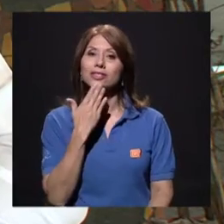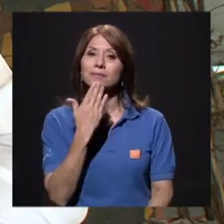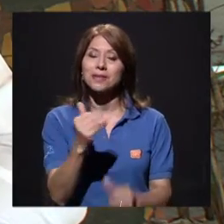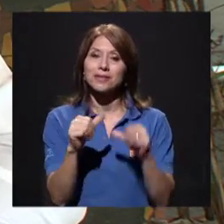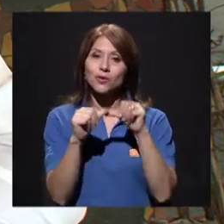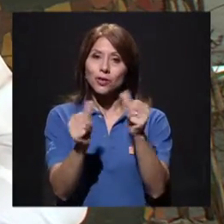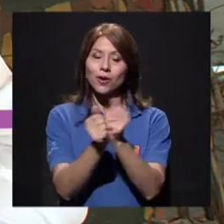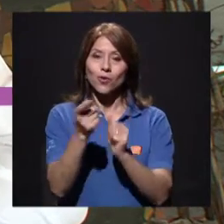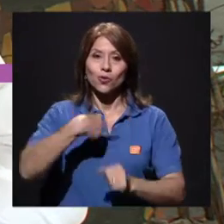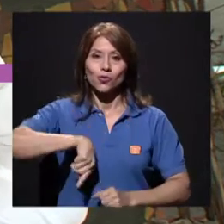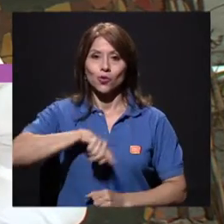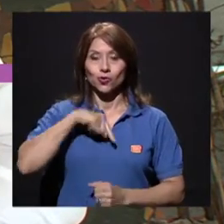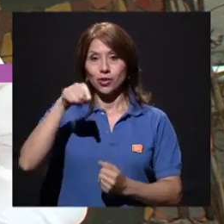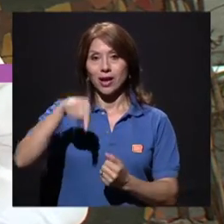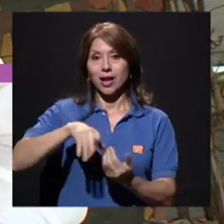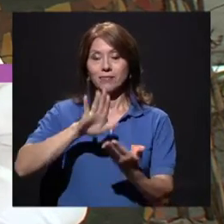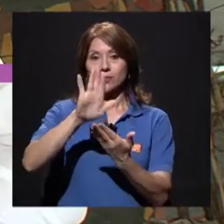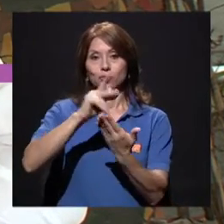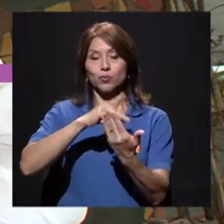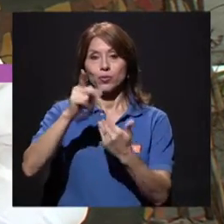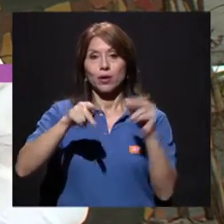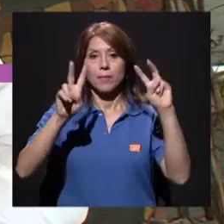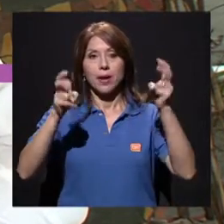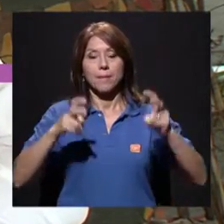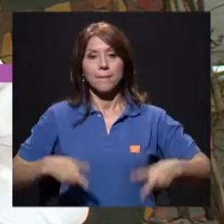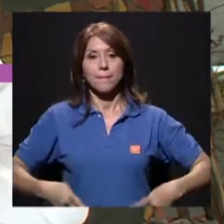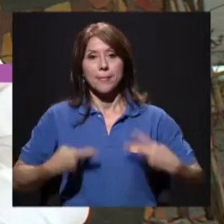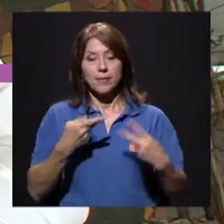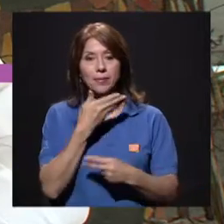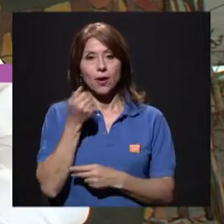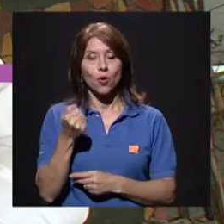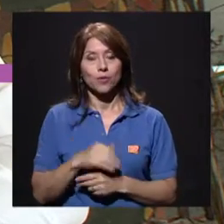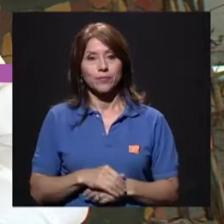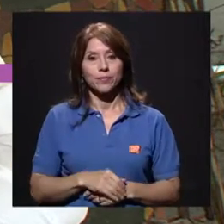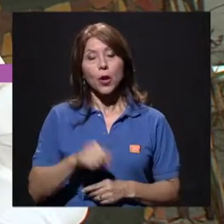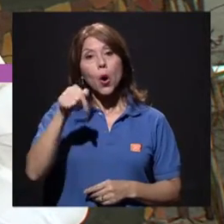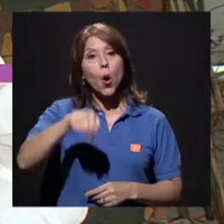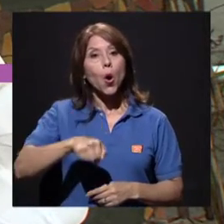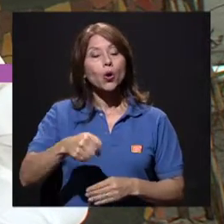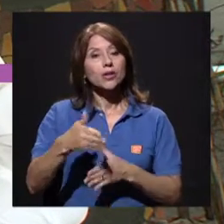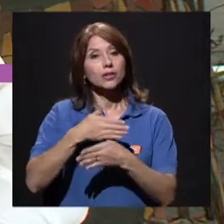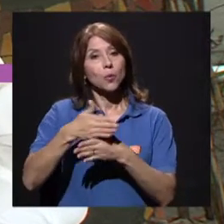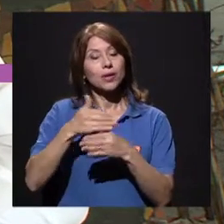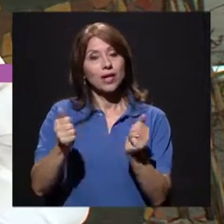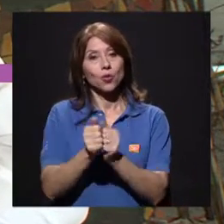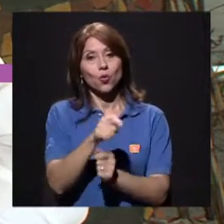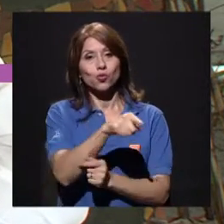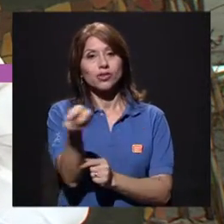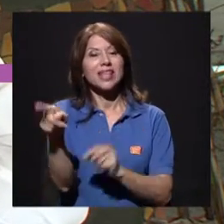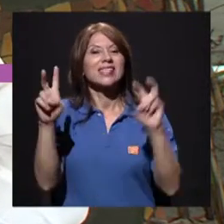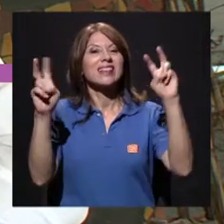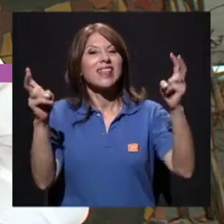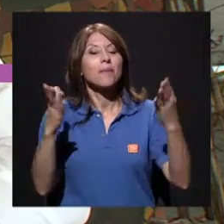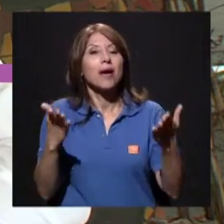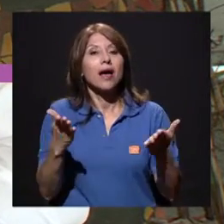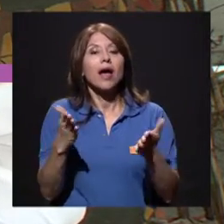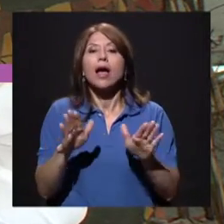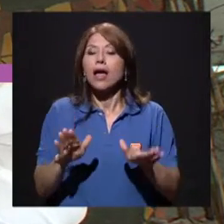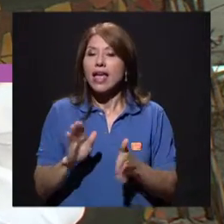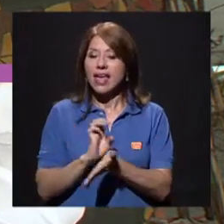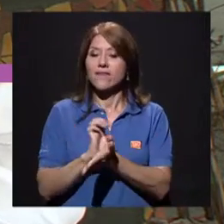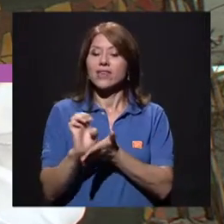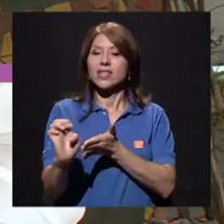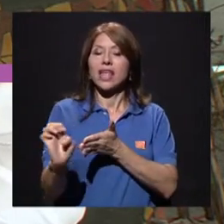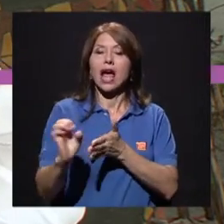Muchísimas gracias por continuar con nosotros acá en su programa Vivir Mejor. El día de hoy compartiendo con ustedes el tema de cómo evitar